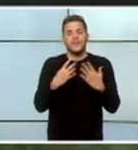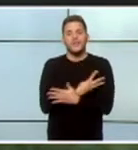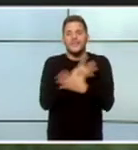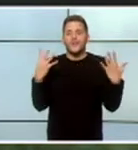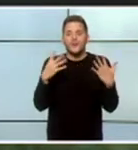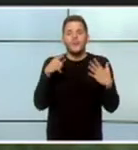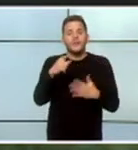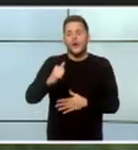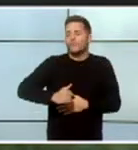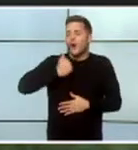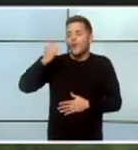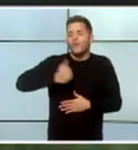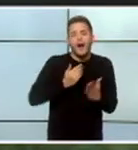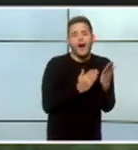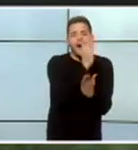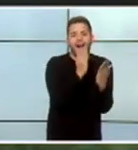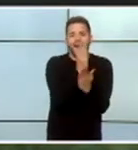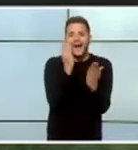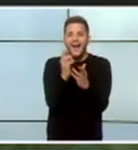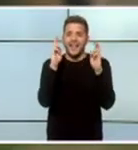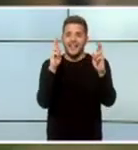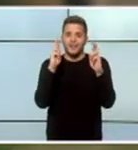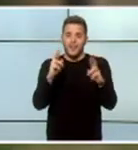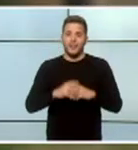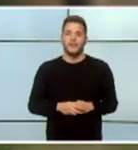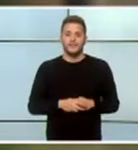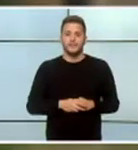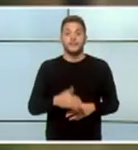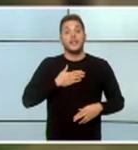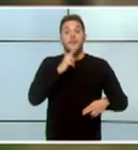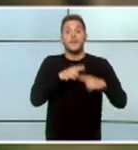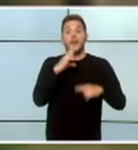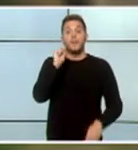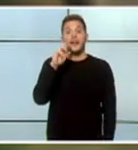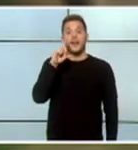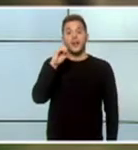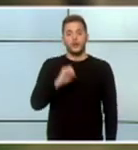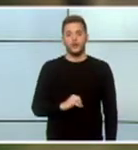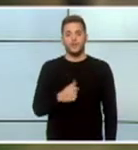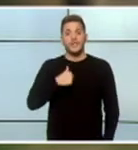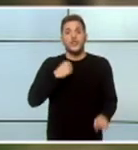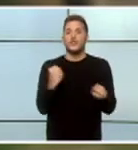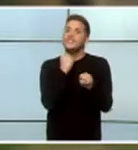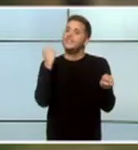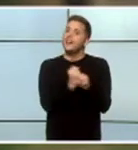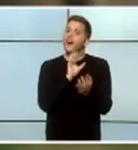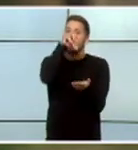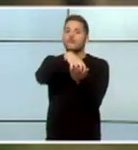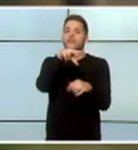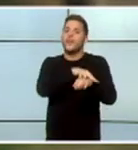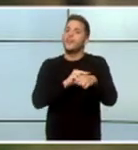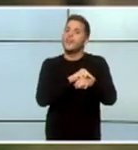...cargado de oportunidades... ...y de esperanza... ...soy Carlos... ...y trabajo... ...en la subdelegación... ...de